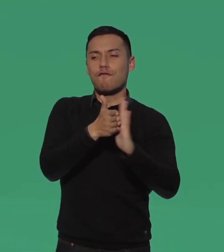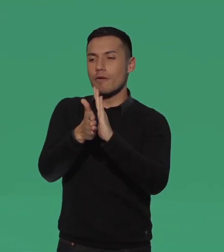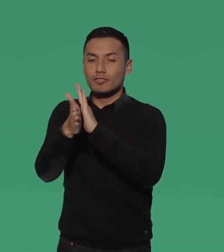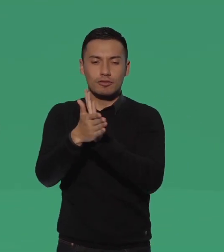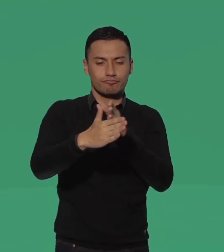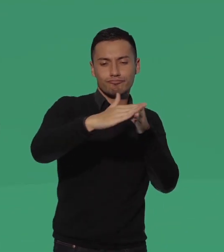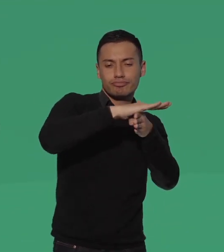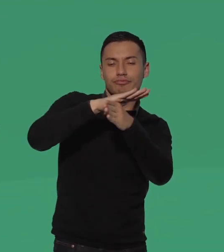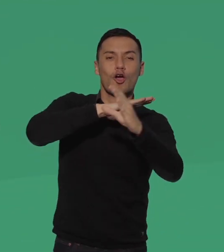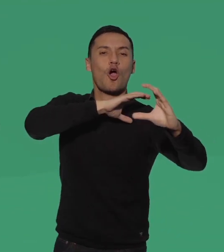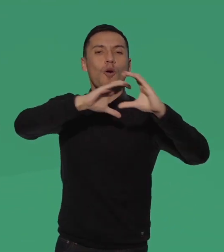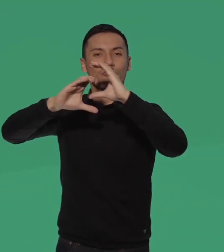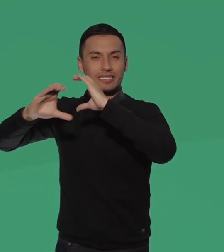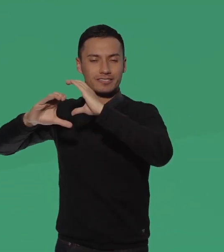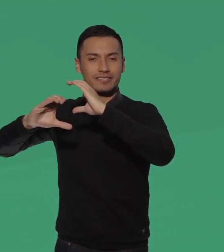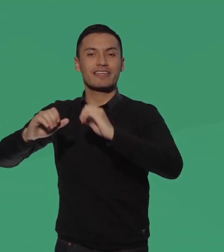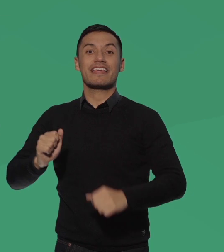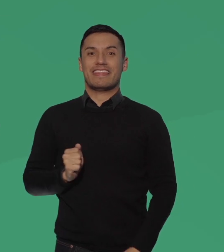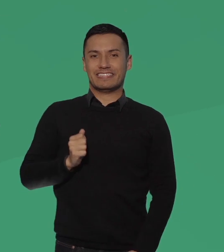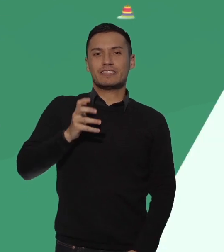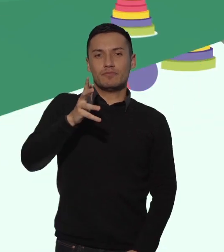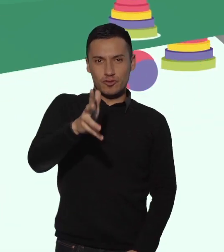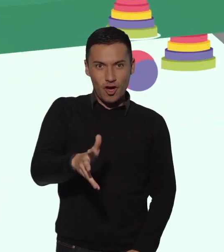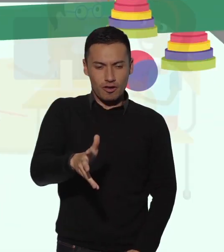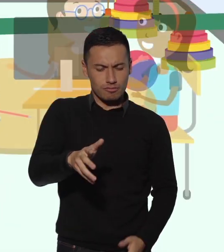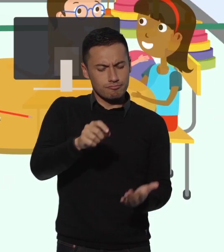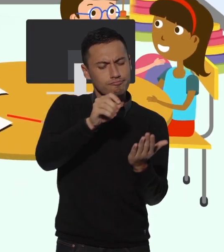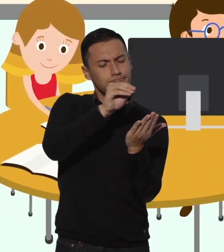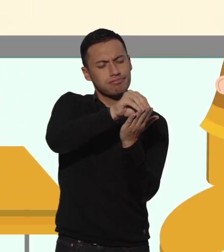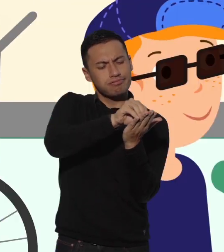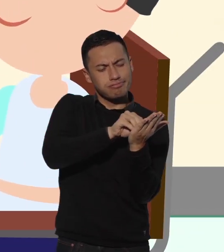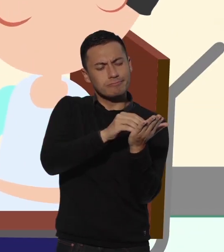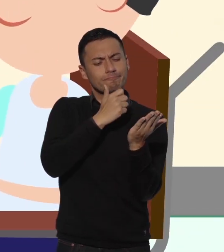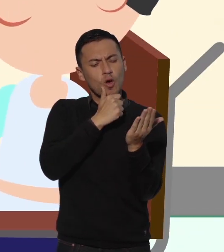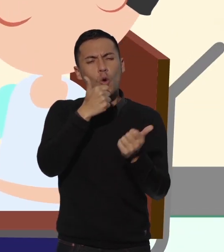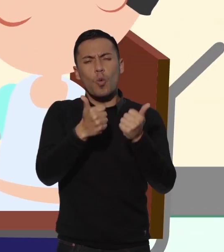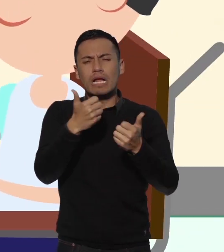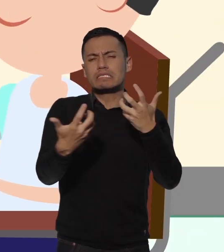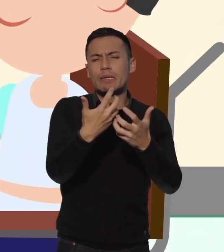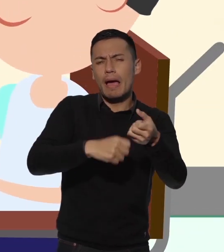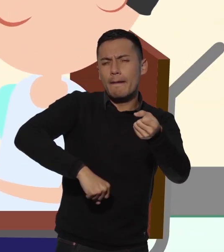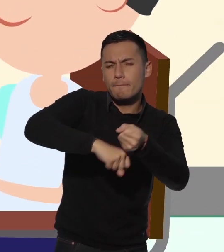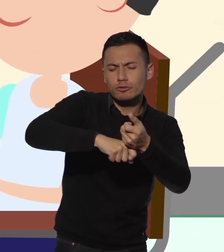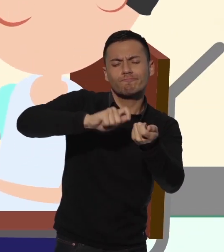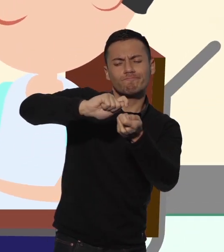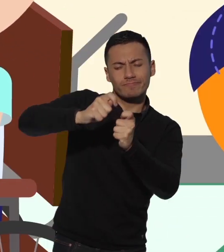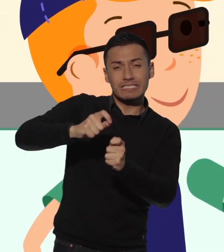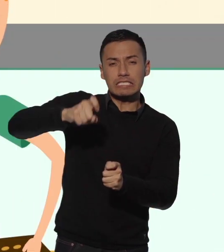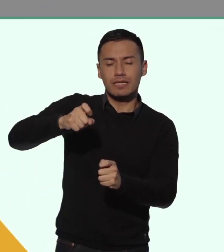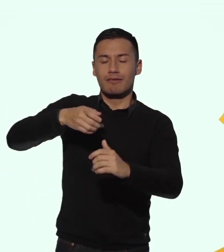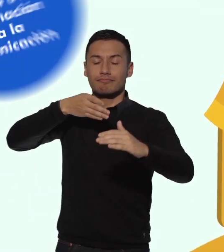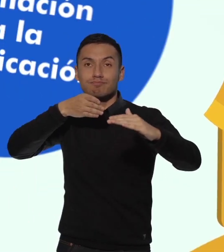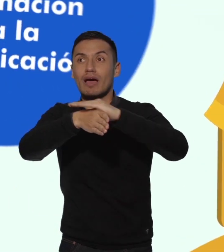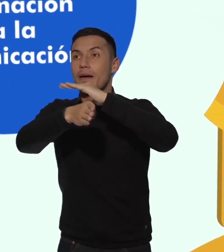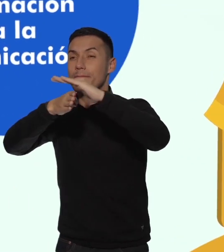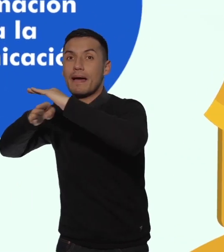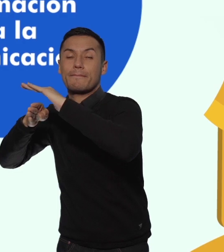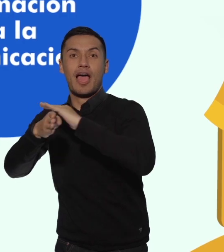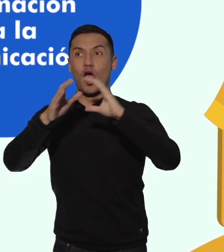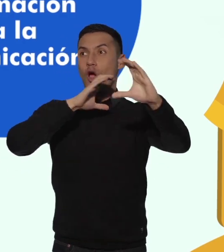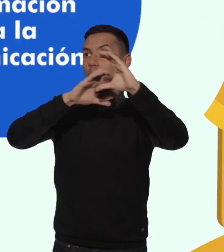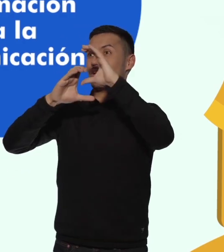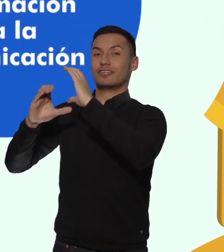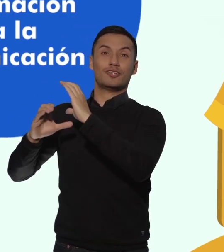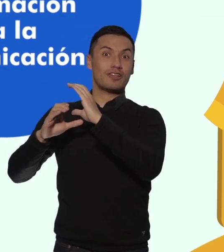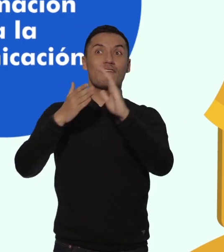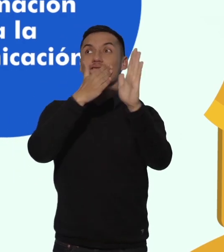acceso a la información y comunicación, es decir, la descripción de los sistemas de apoyo y los ajustes que se deben hacer para que el estudiante acceda